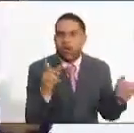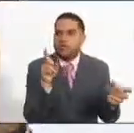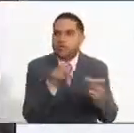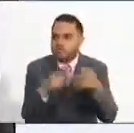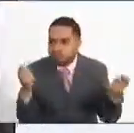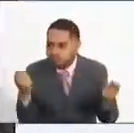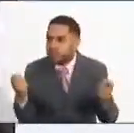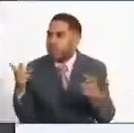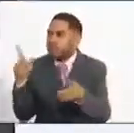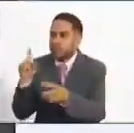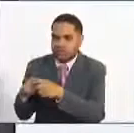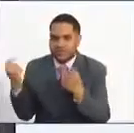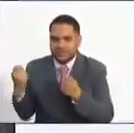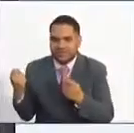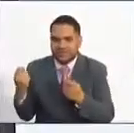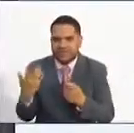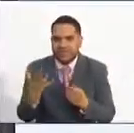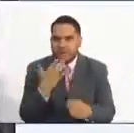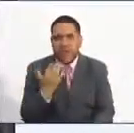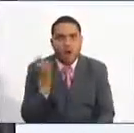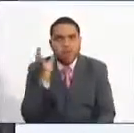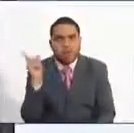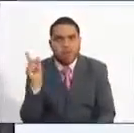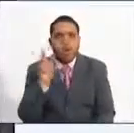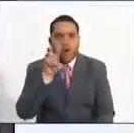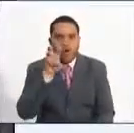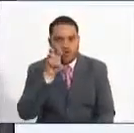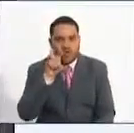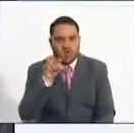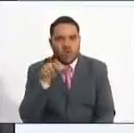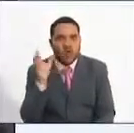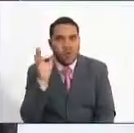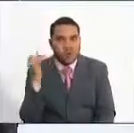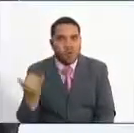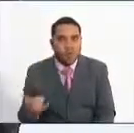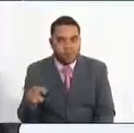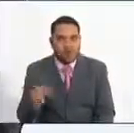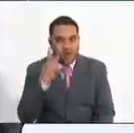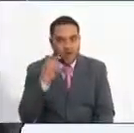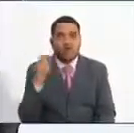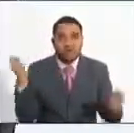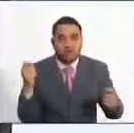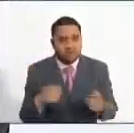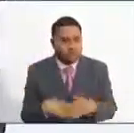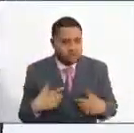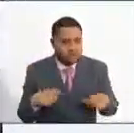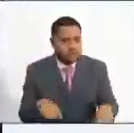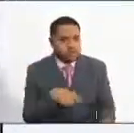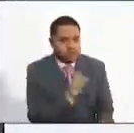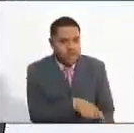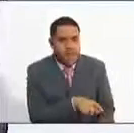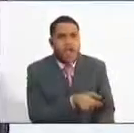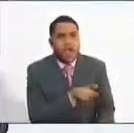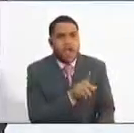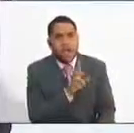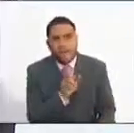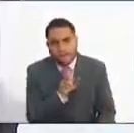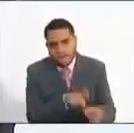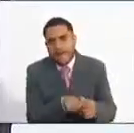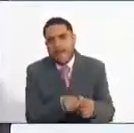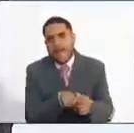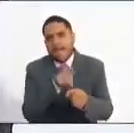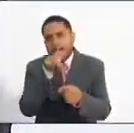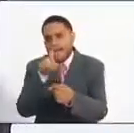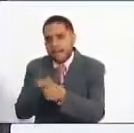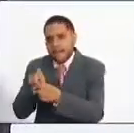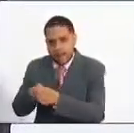convocatorias que están vigentes. Entonces, obviamente, la persona se puede inscribir en varias convocatorias siempre y